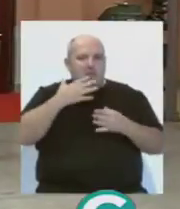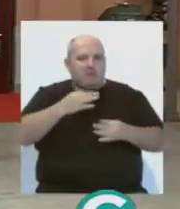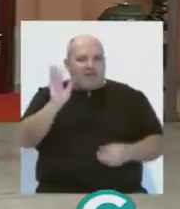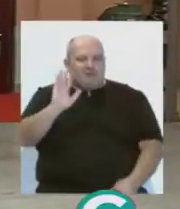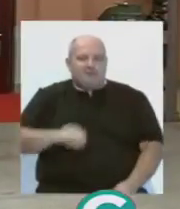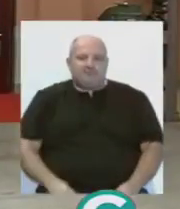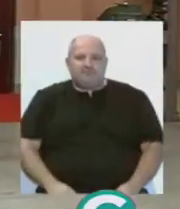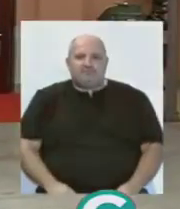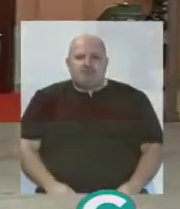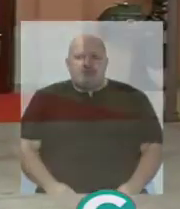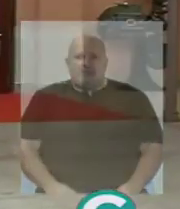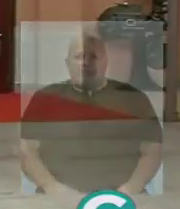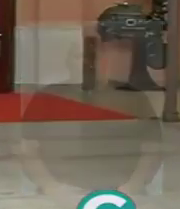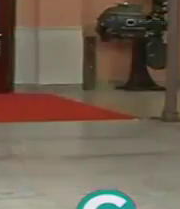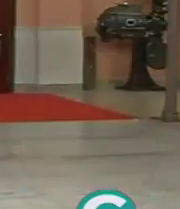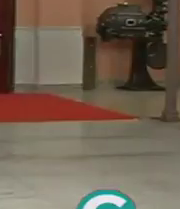tarde. Hasta mañana.